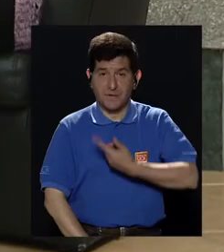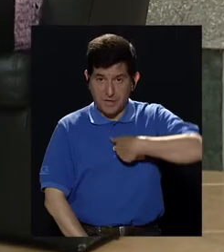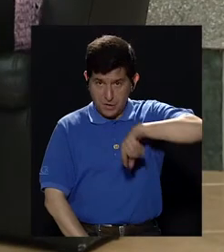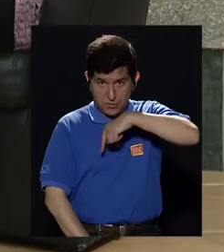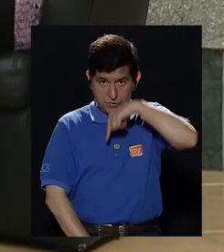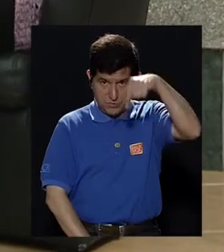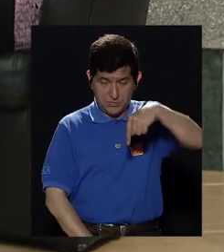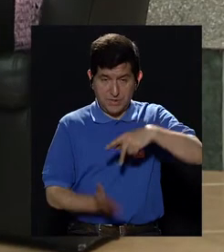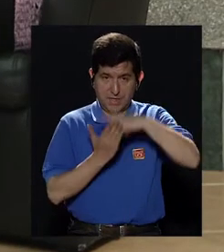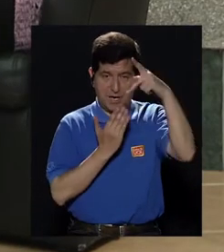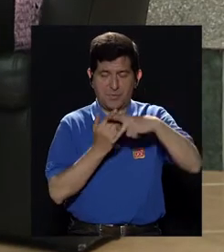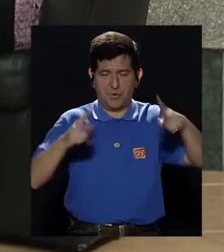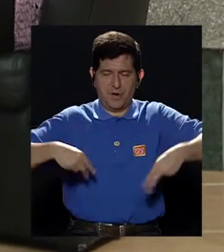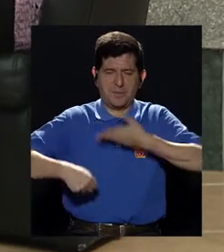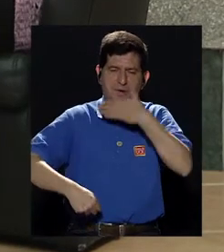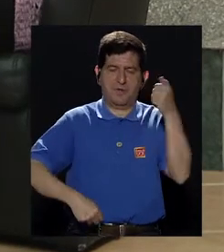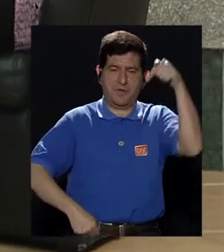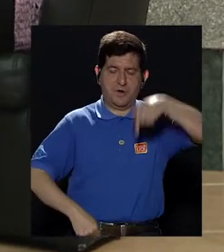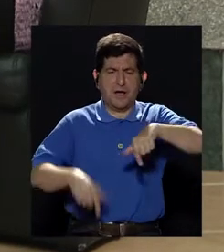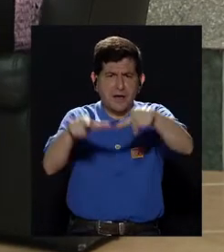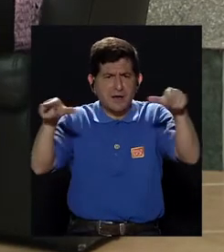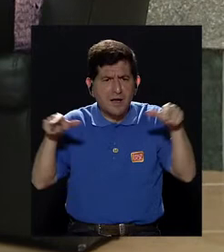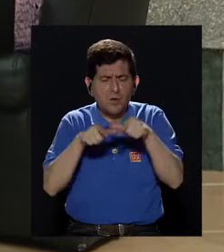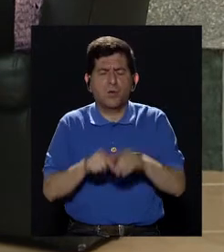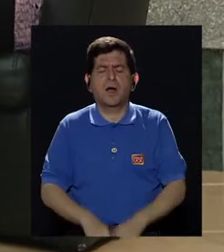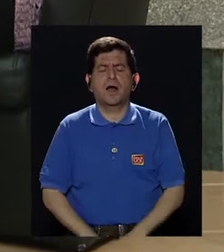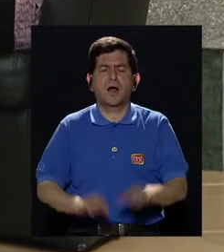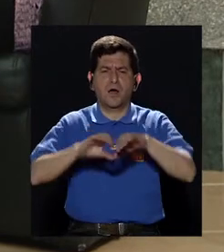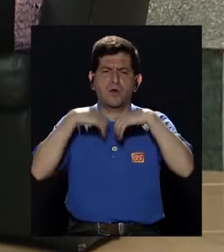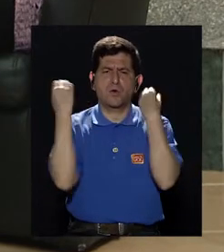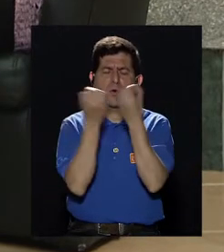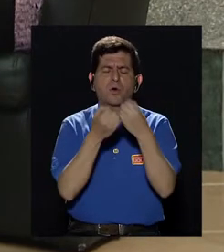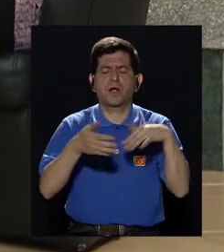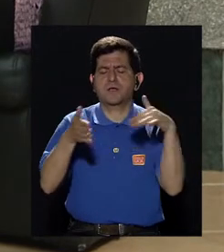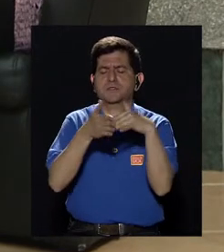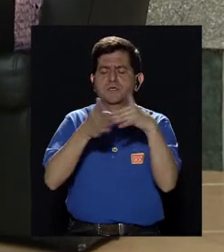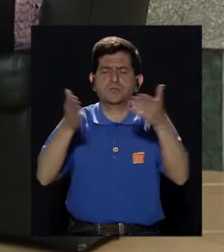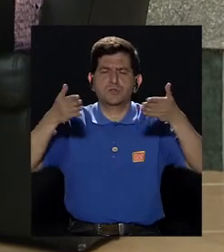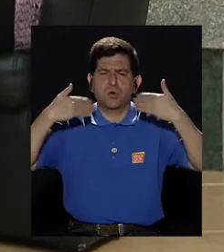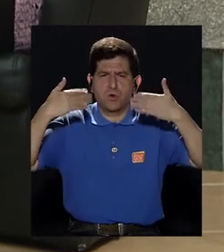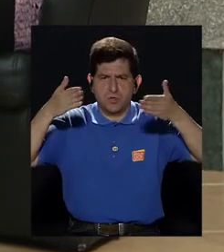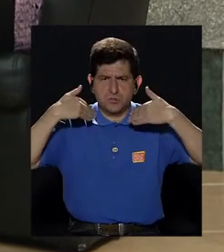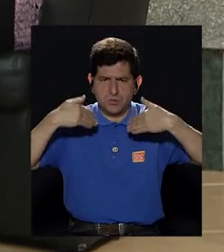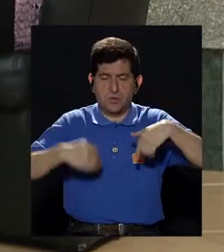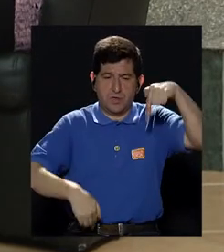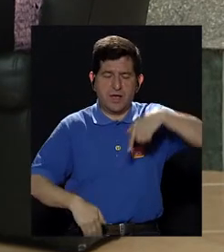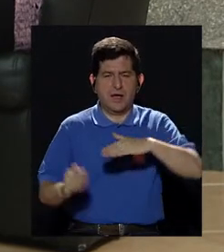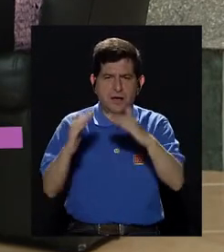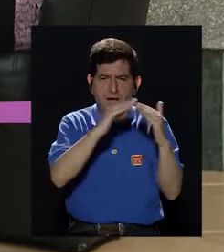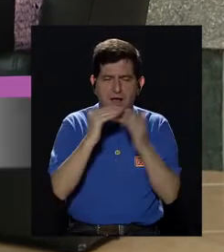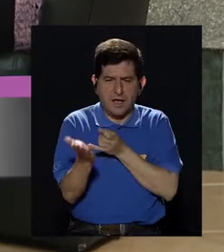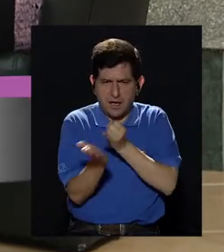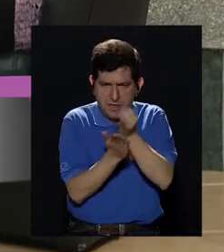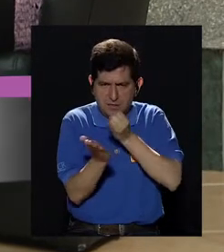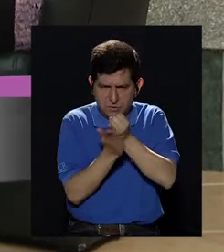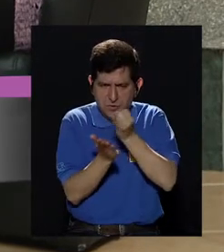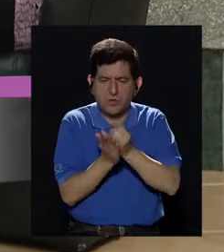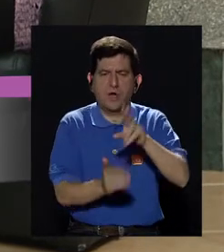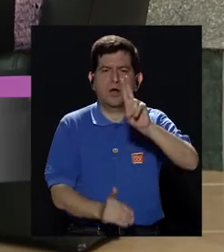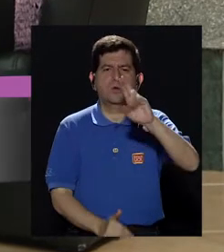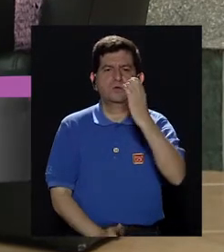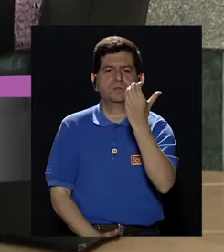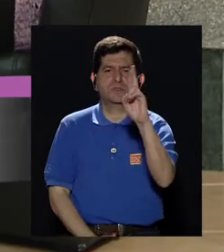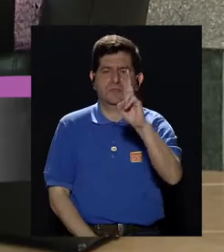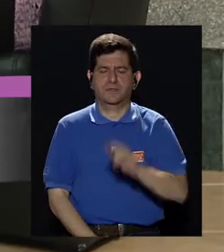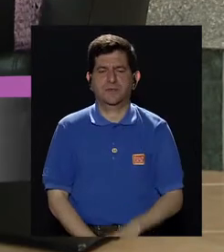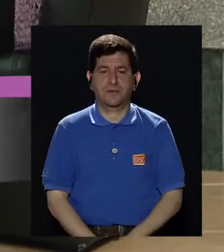Somos Vivir Mejor y el día de hoy nos encontramos desde las instalaciones de la Organización para Estudios Tropicales aquí en la Ciudad de la Investigación de la